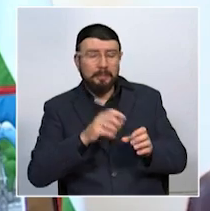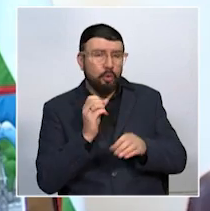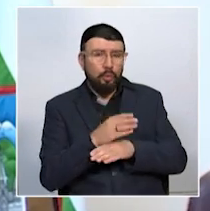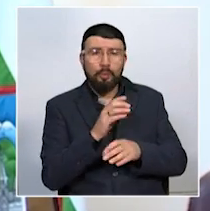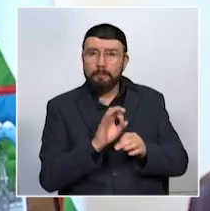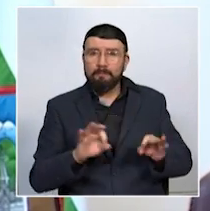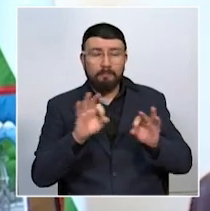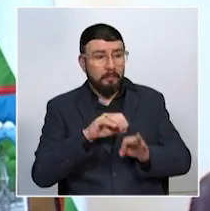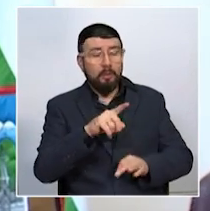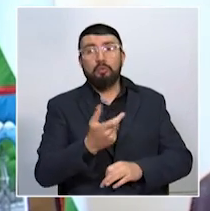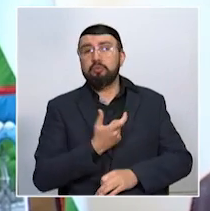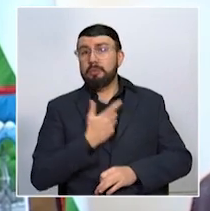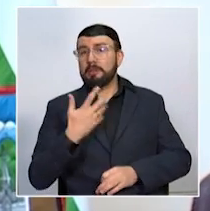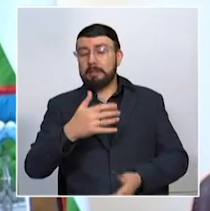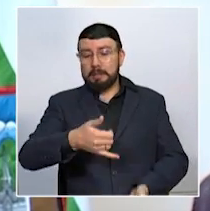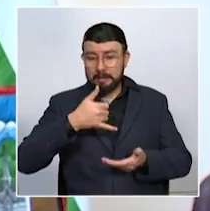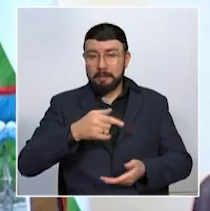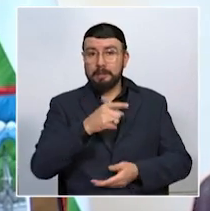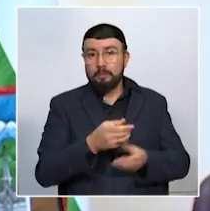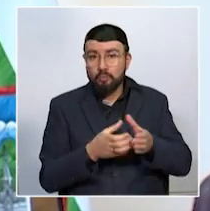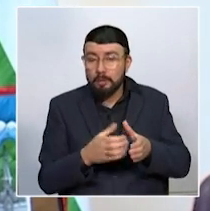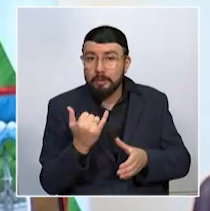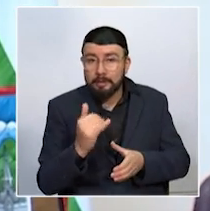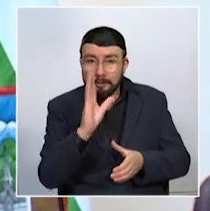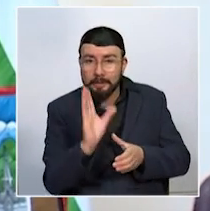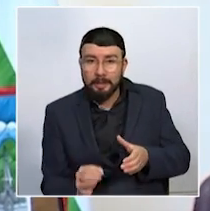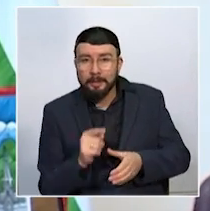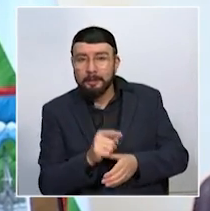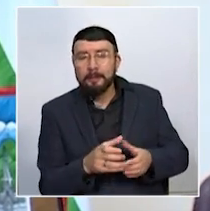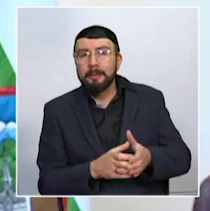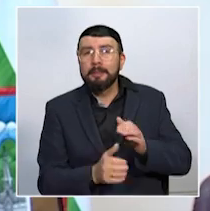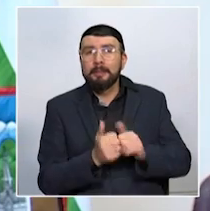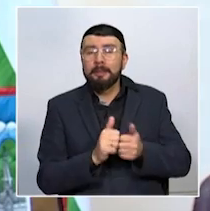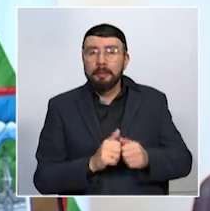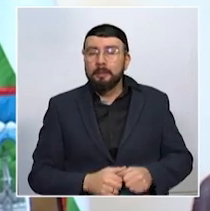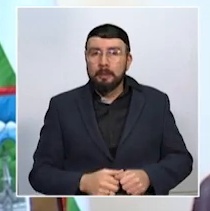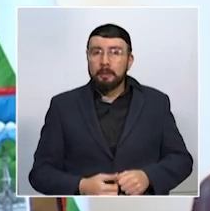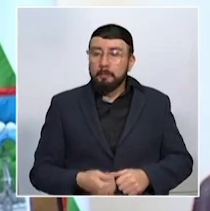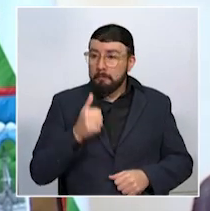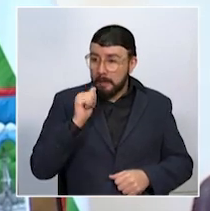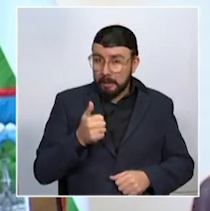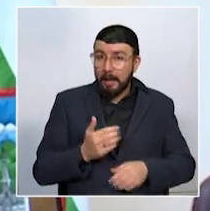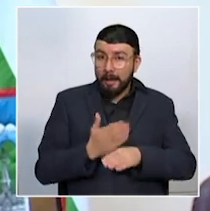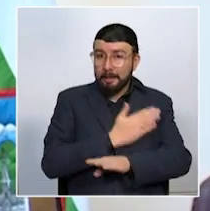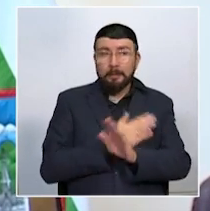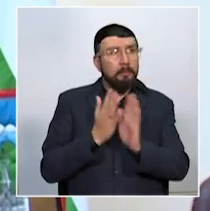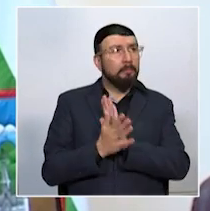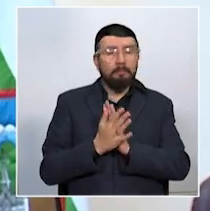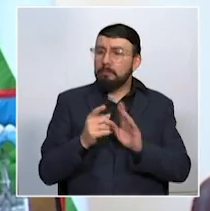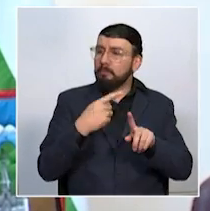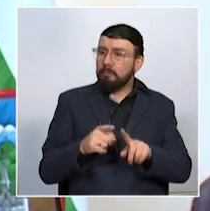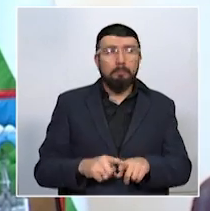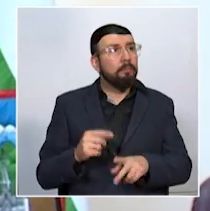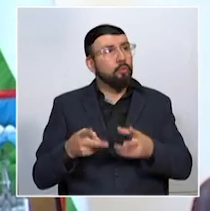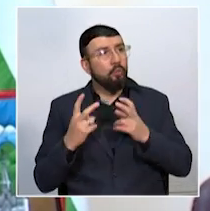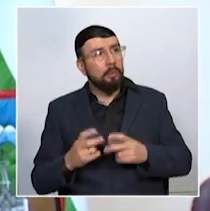ha dado triunfos muy significativos al Departamento del Quindío en esta disciplina. Mañana les anticipamos, les contaremos todas las novedades de nuestros equipos